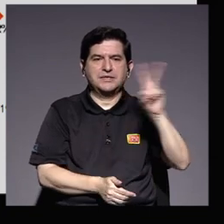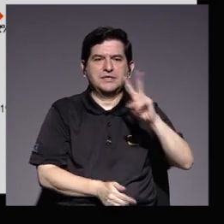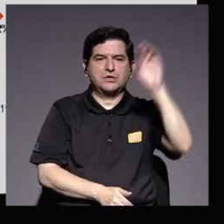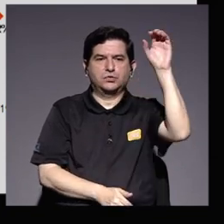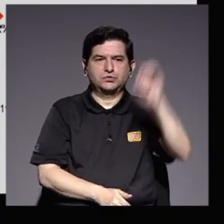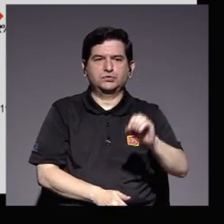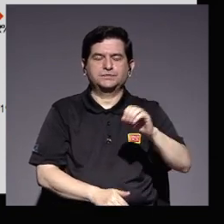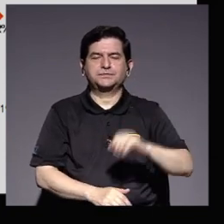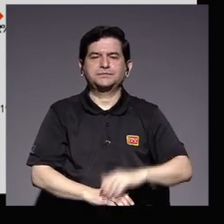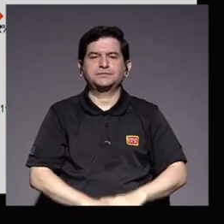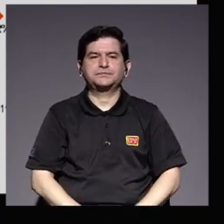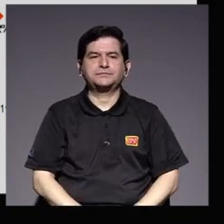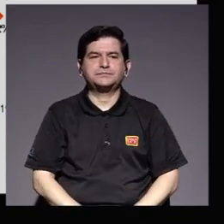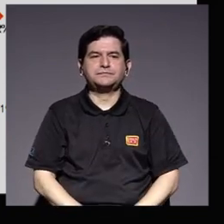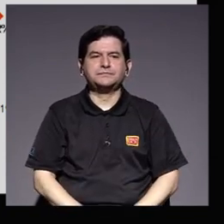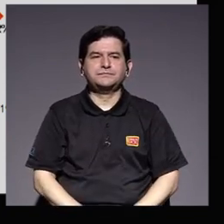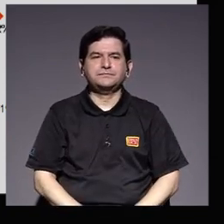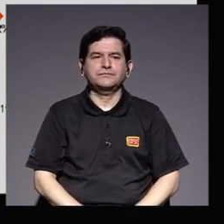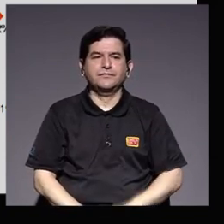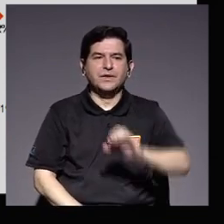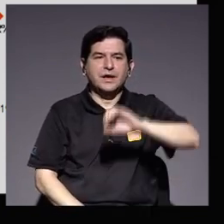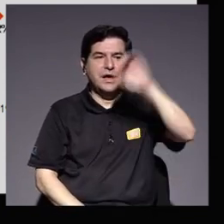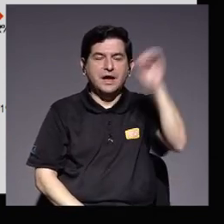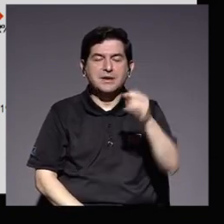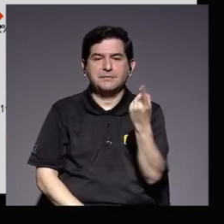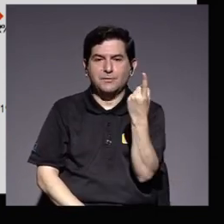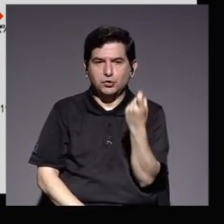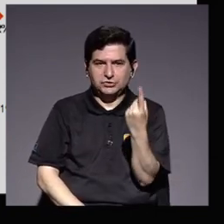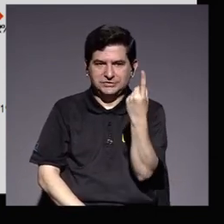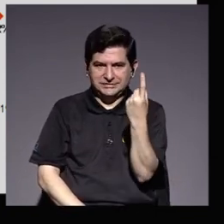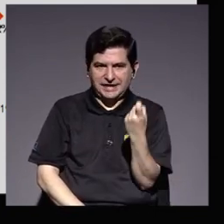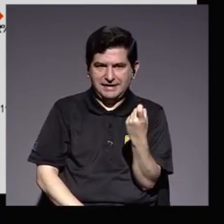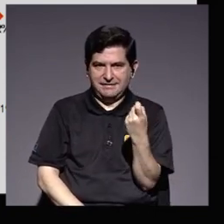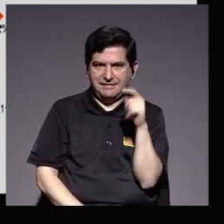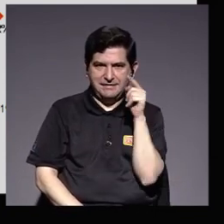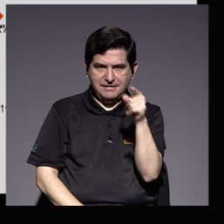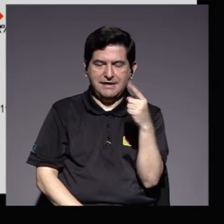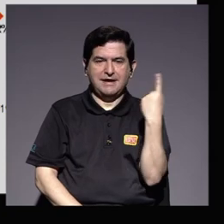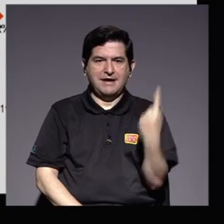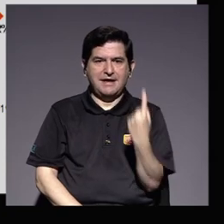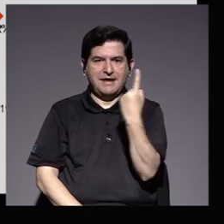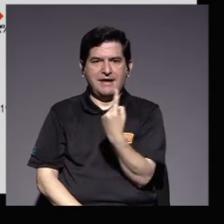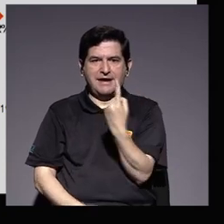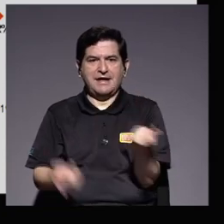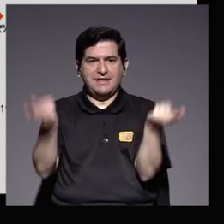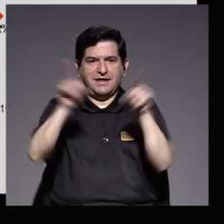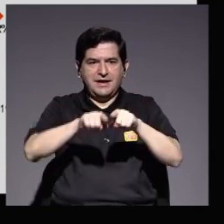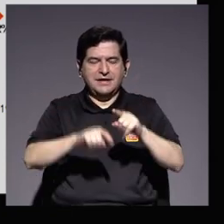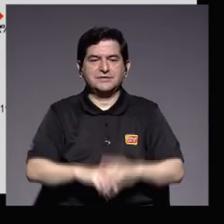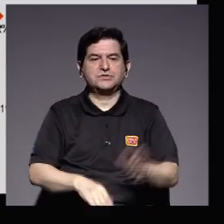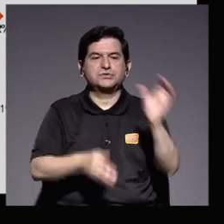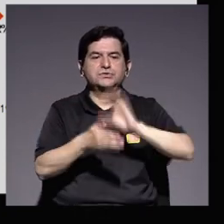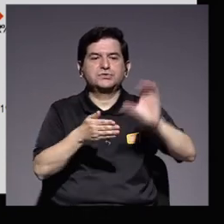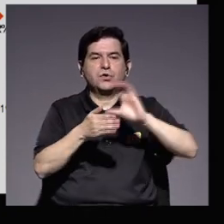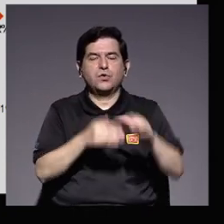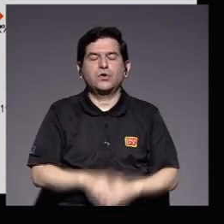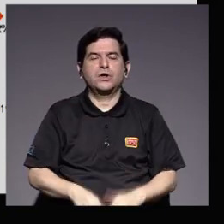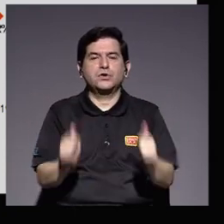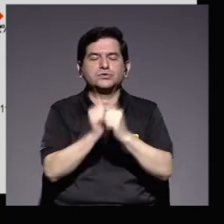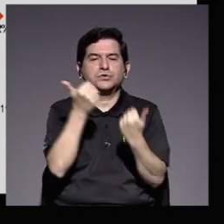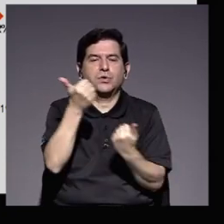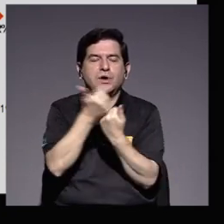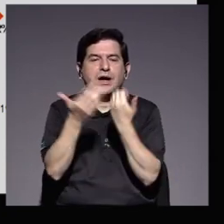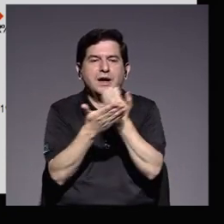% el porcentaje restante en cada caso lo conforman colegios subvencionados